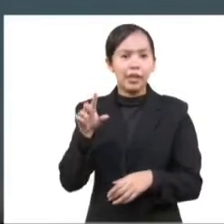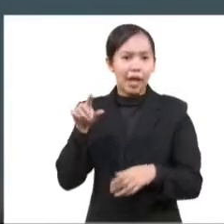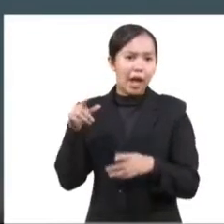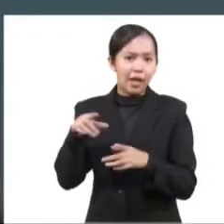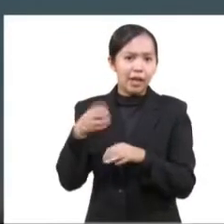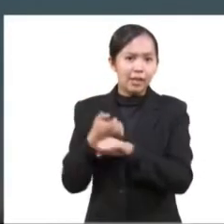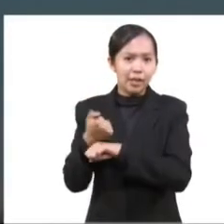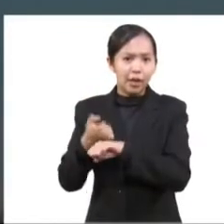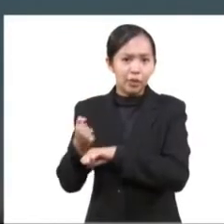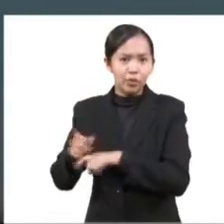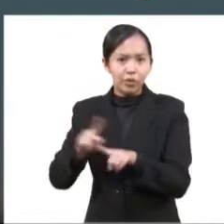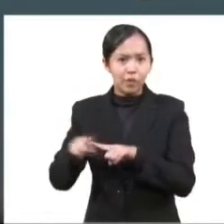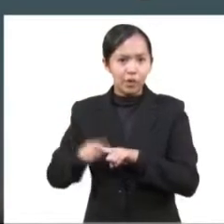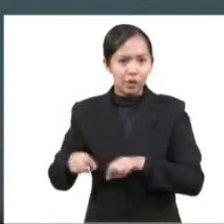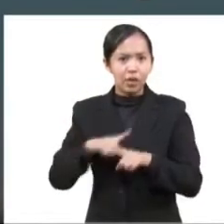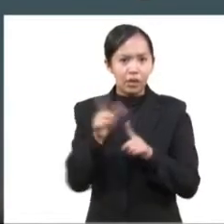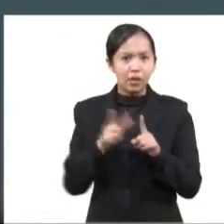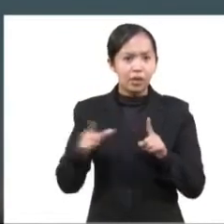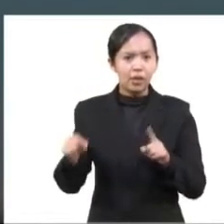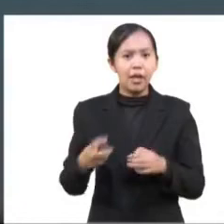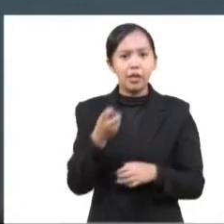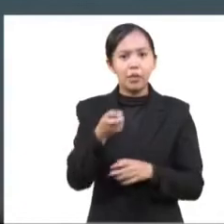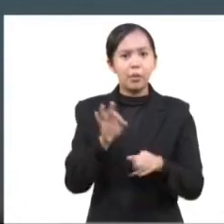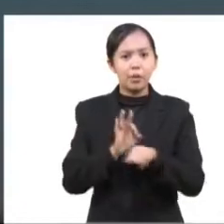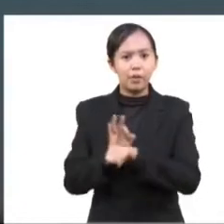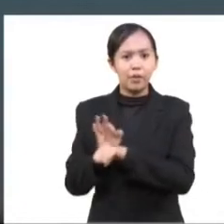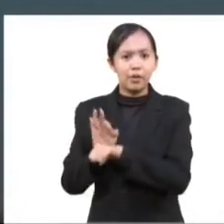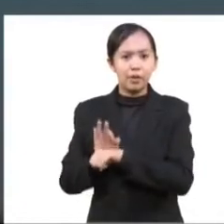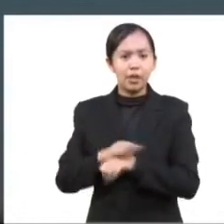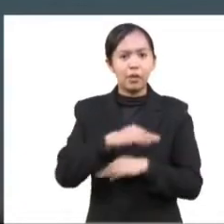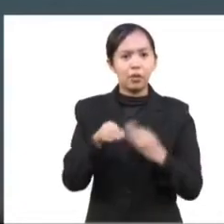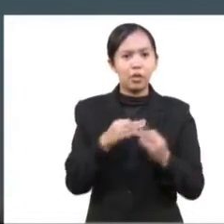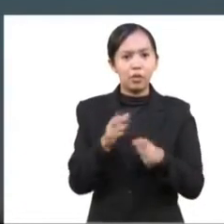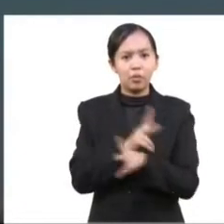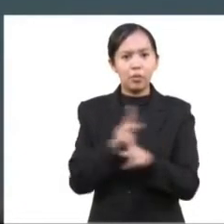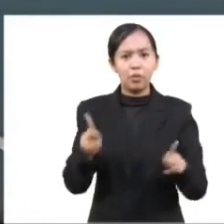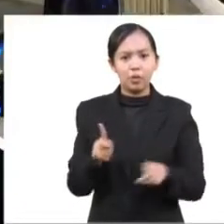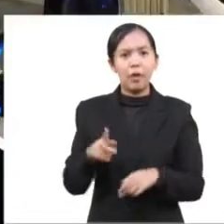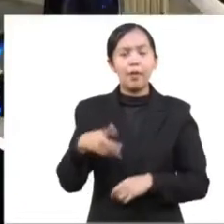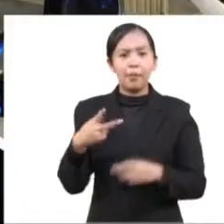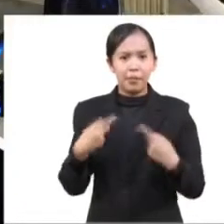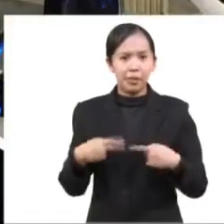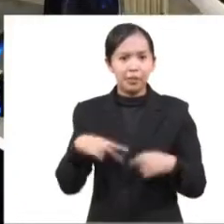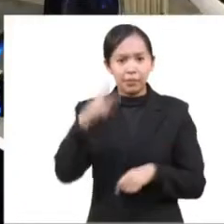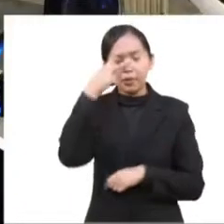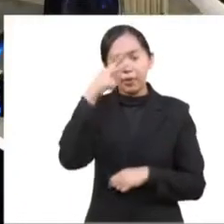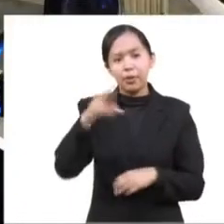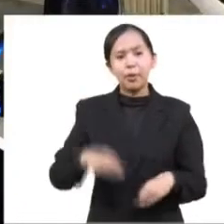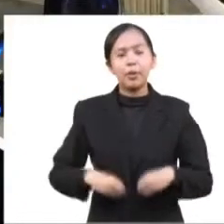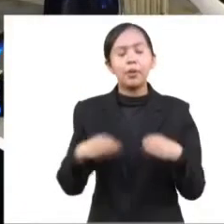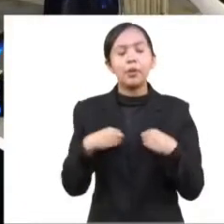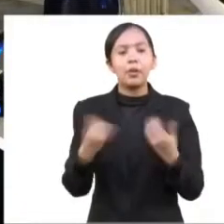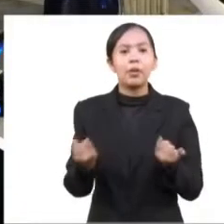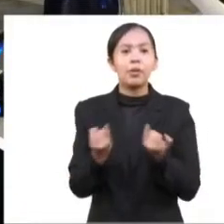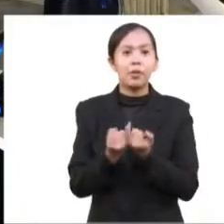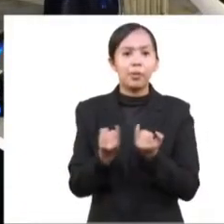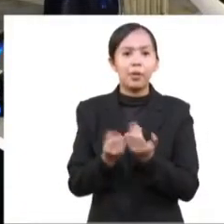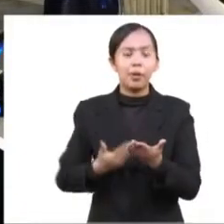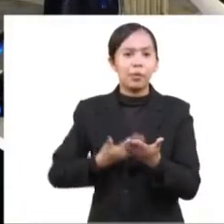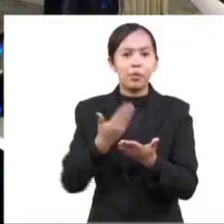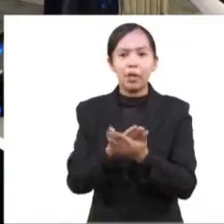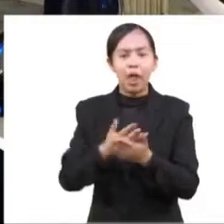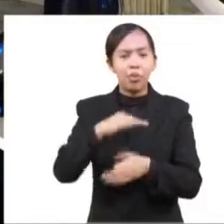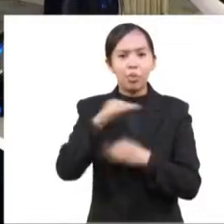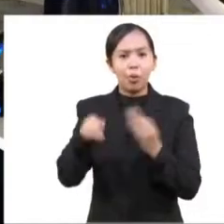con recurso público es de beneficio para el pueblo de México, por eso estamos poniéndolo a disposición de todo nuestro